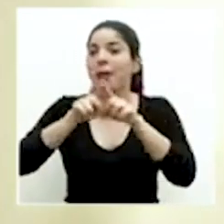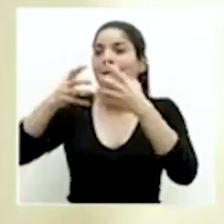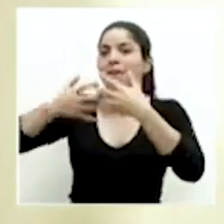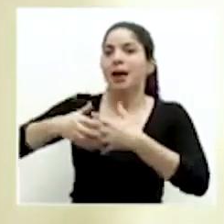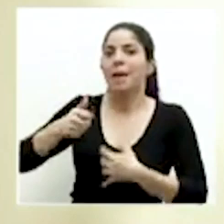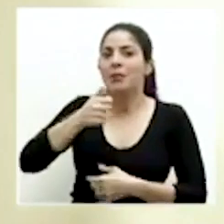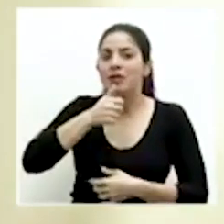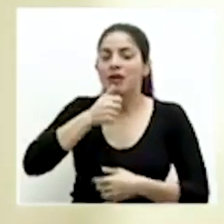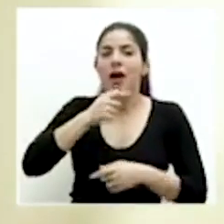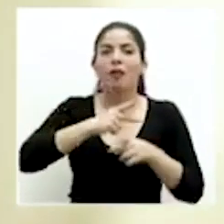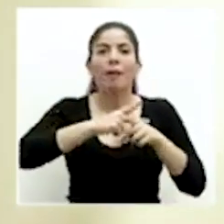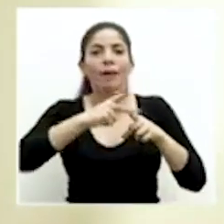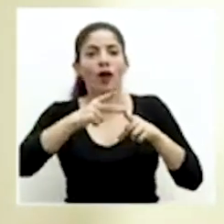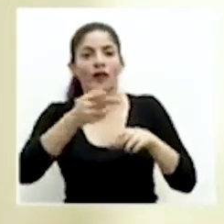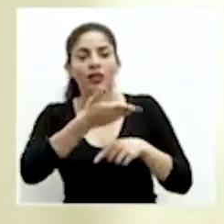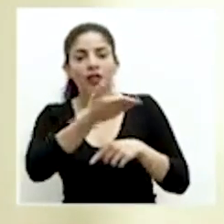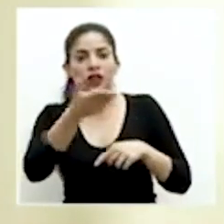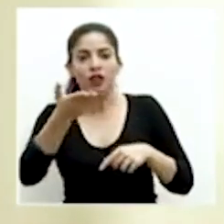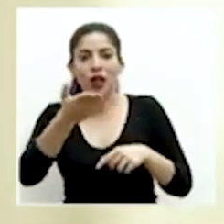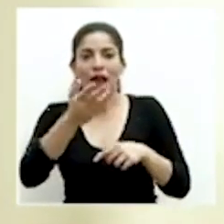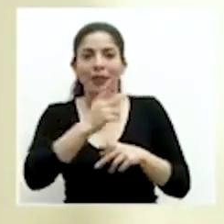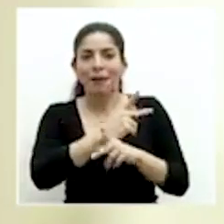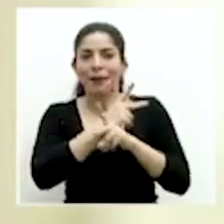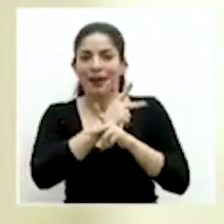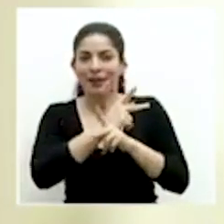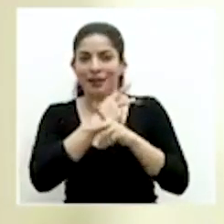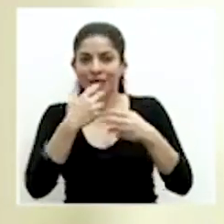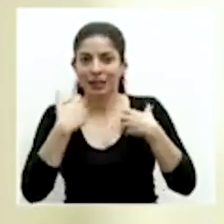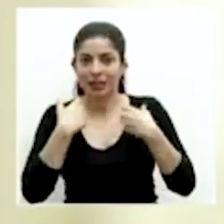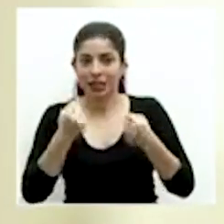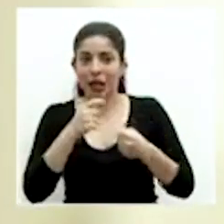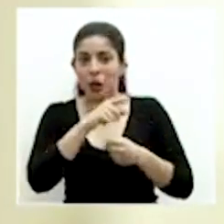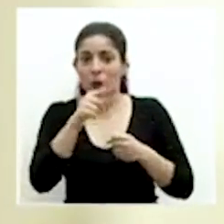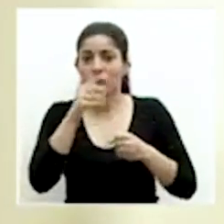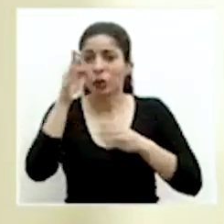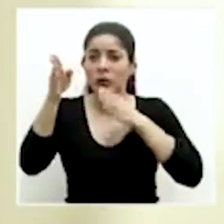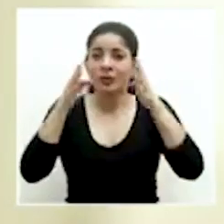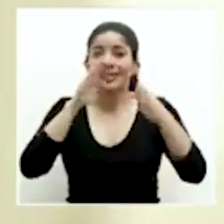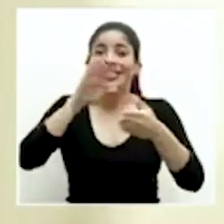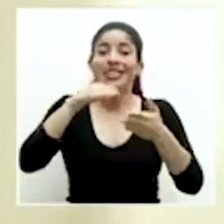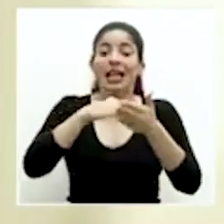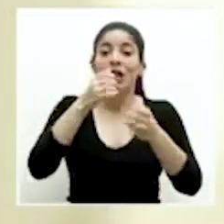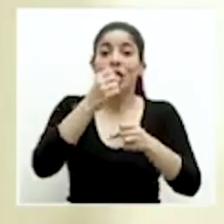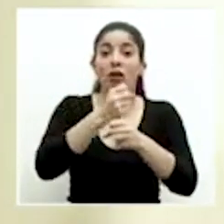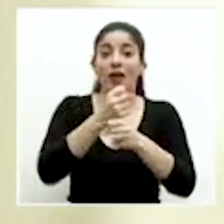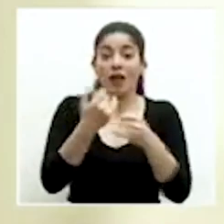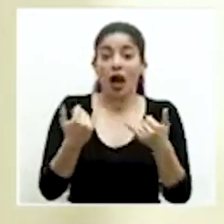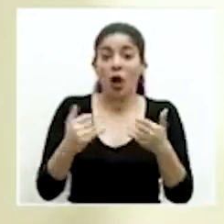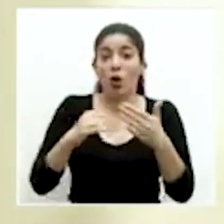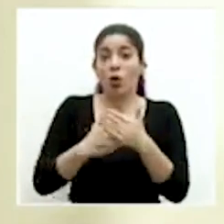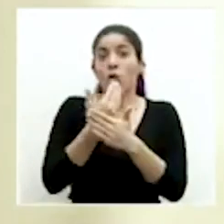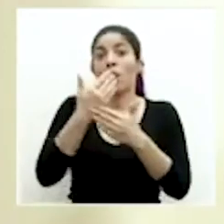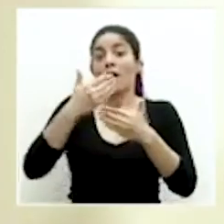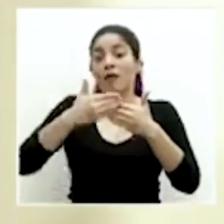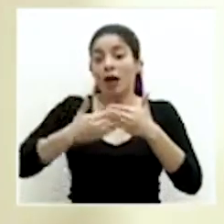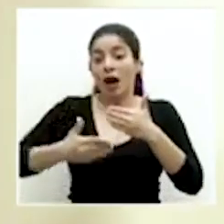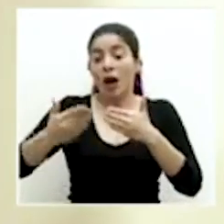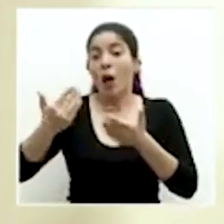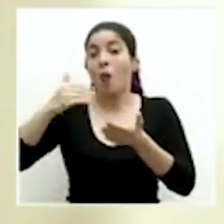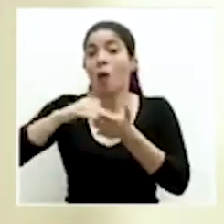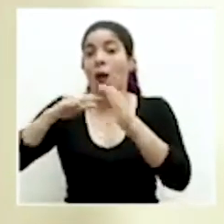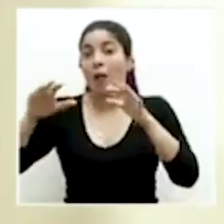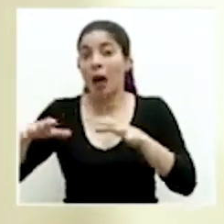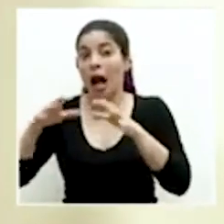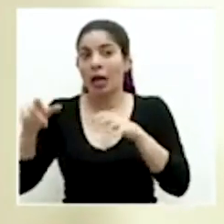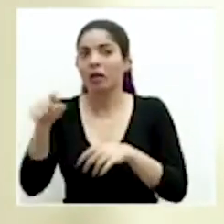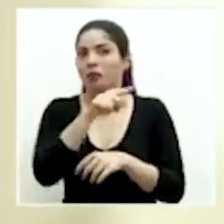privada, a los profesionales prevencionistas en salud, que están en los centros de trabajo, y que en esta nueva etapa de reactivación, también